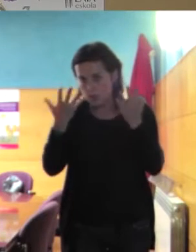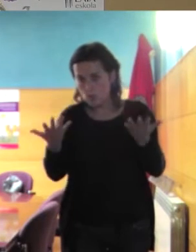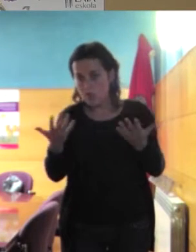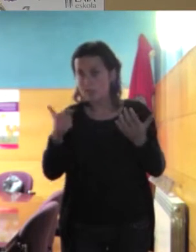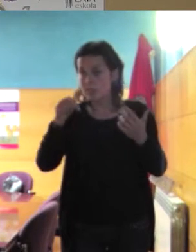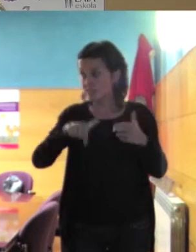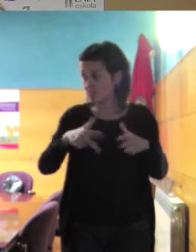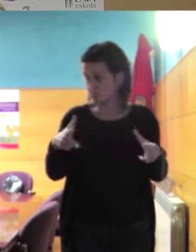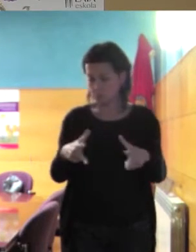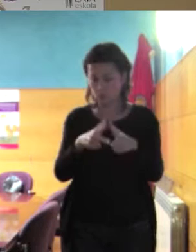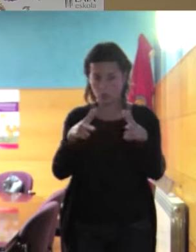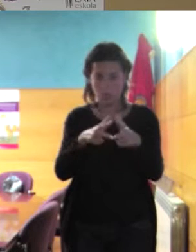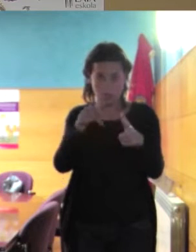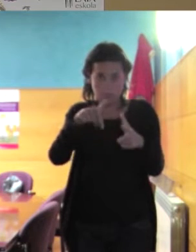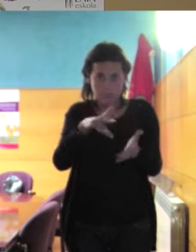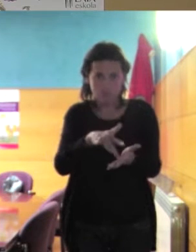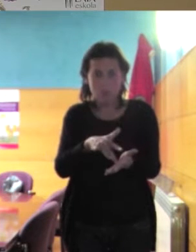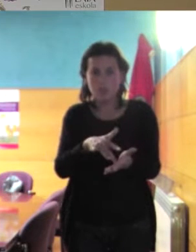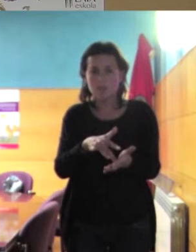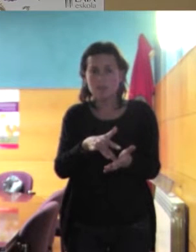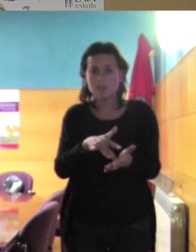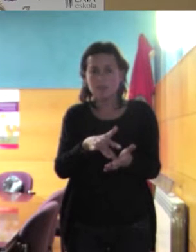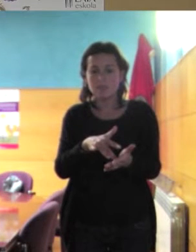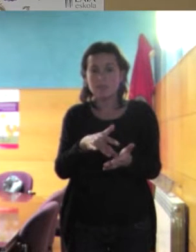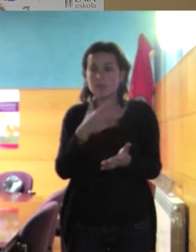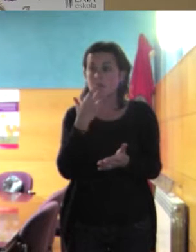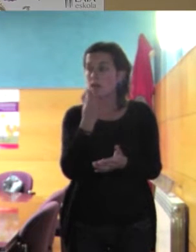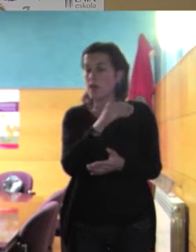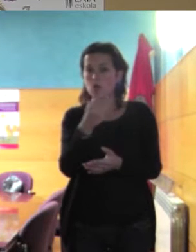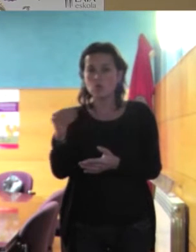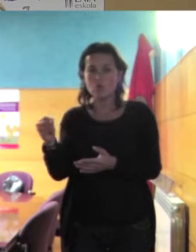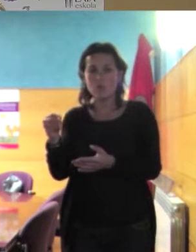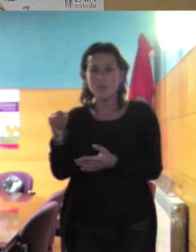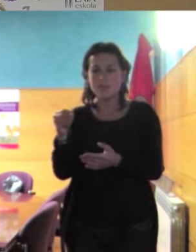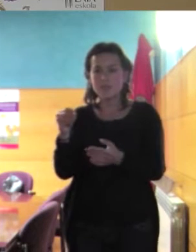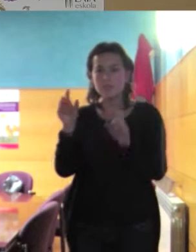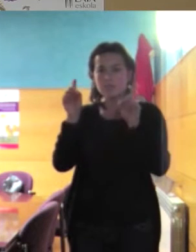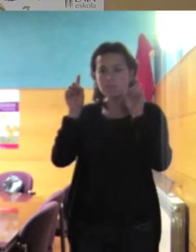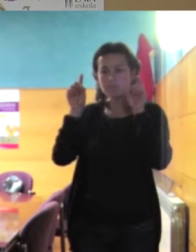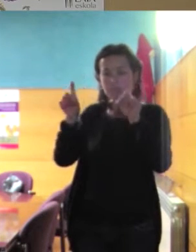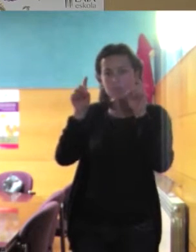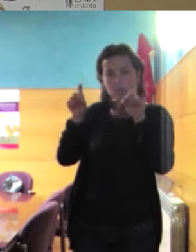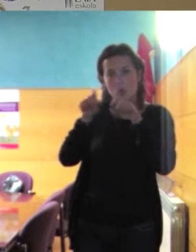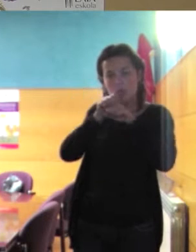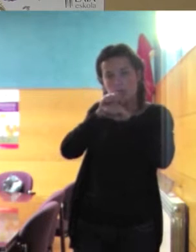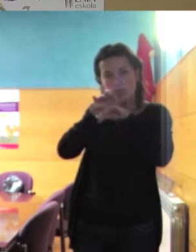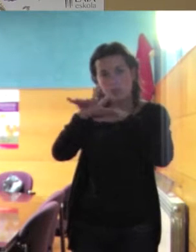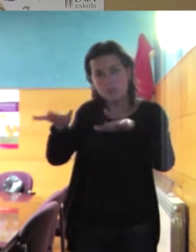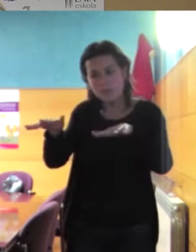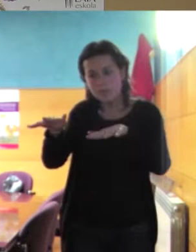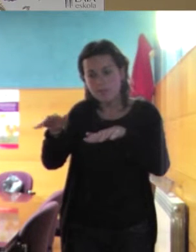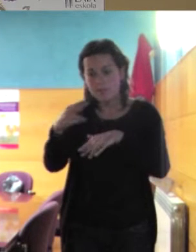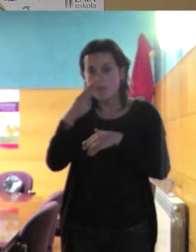sociedad en la que vivimos todavía a la chabalería se le transmiten se le transmite que las niñas y los niños son muy